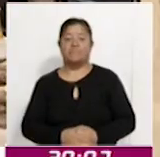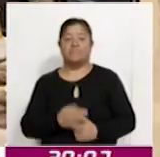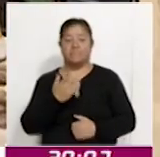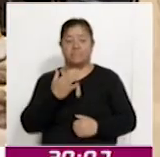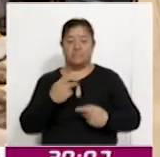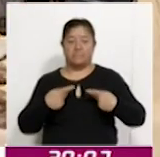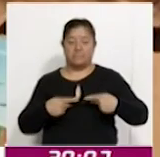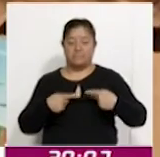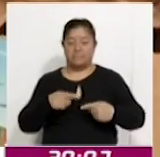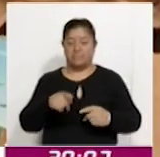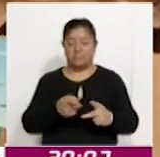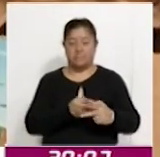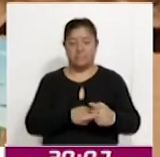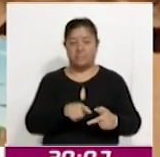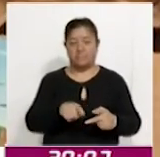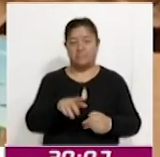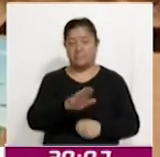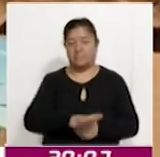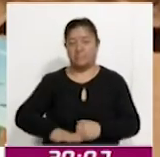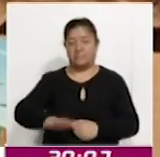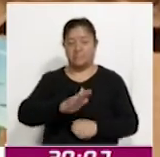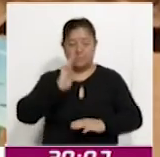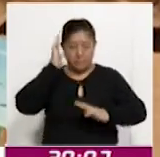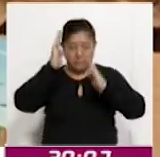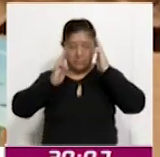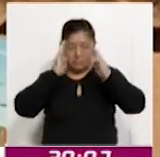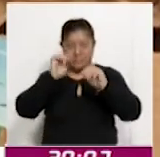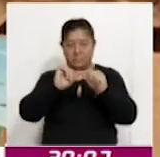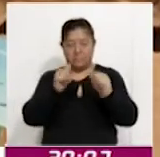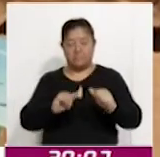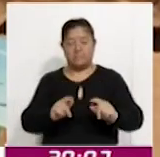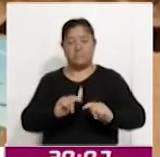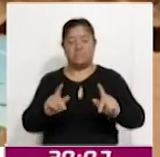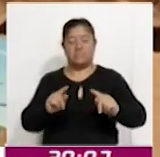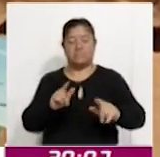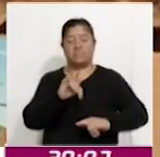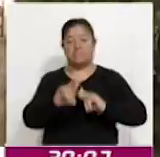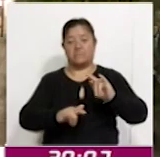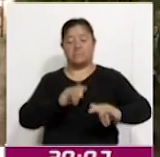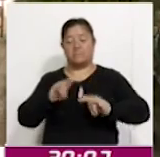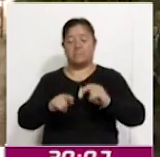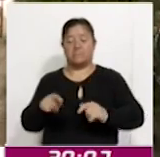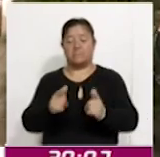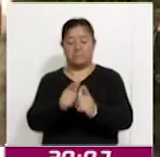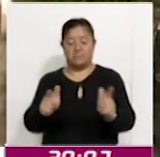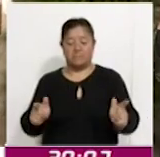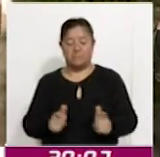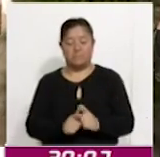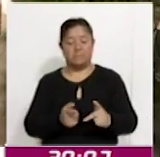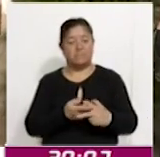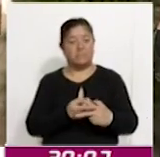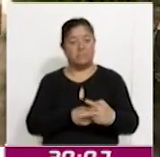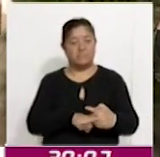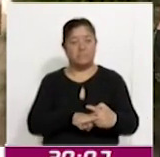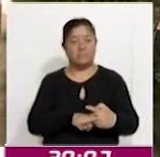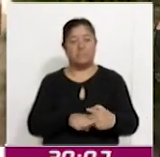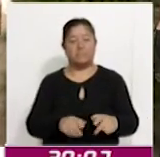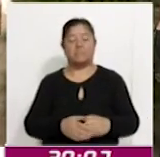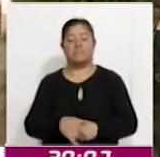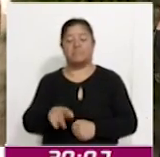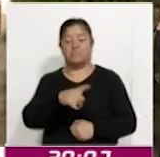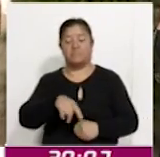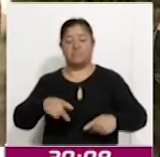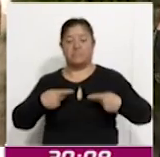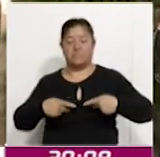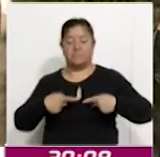expositores, se inauguró en la explanada del Museo de Arte de Tlaxcala, la Feria, Redes de Emprendimiento, donde emprendedores